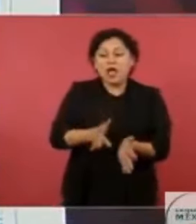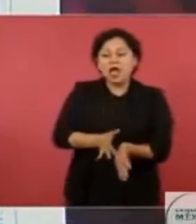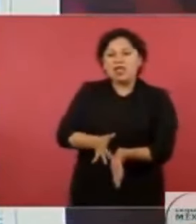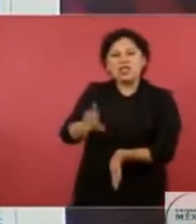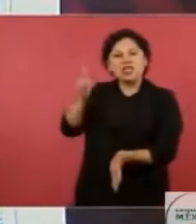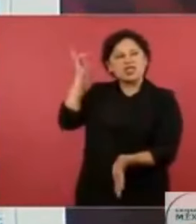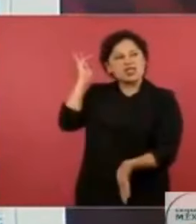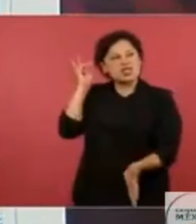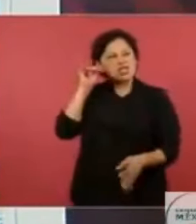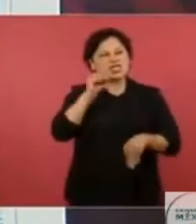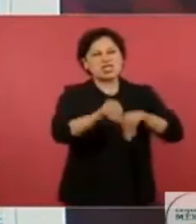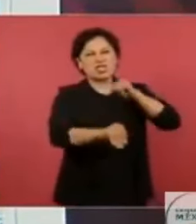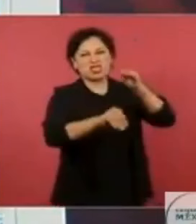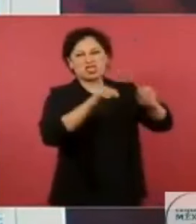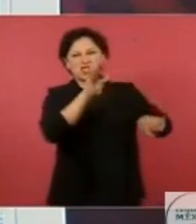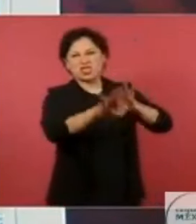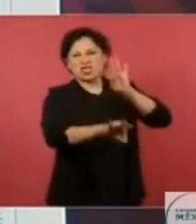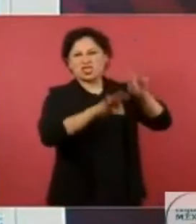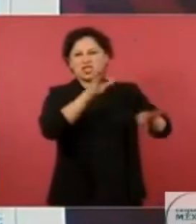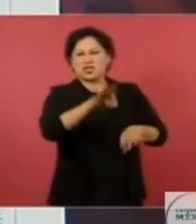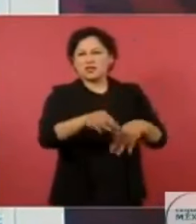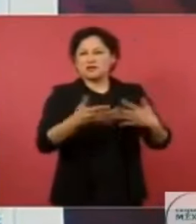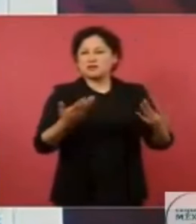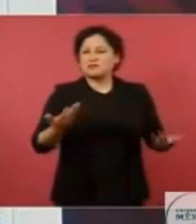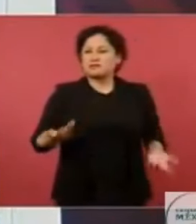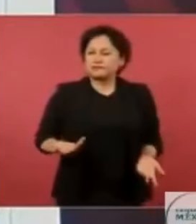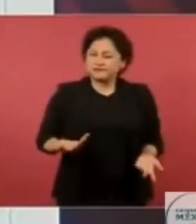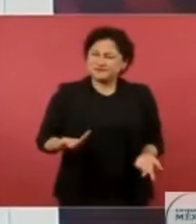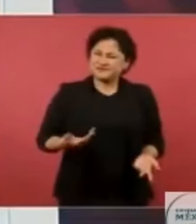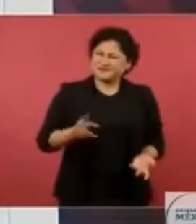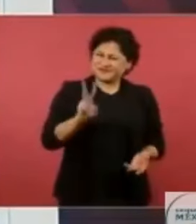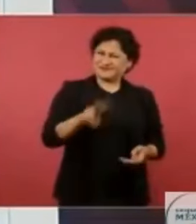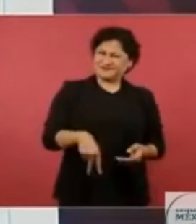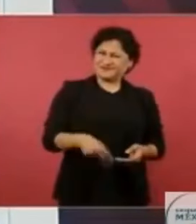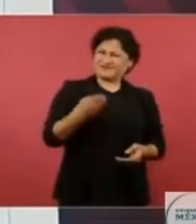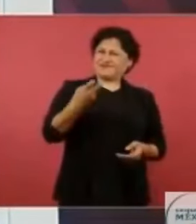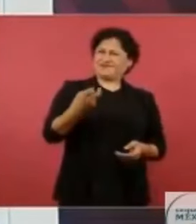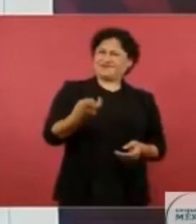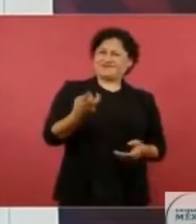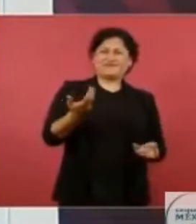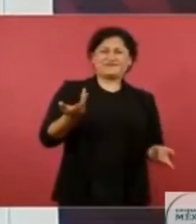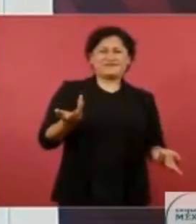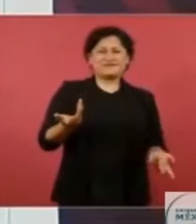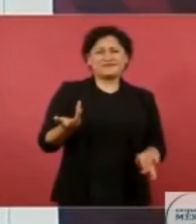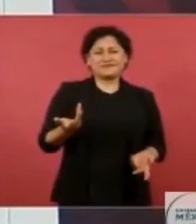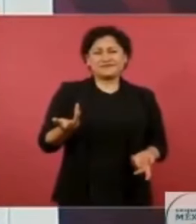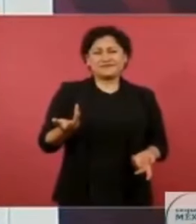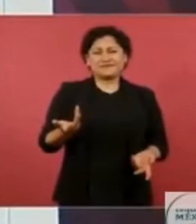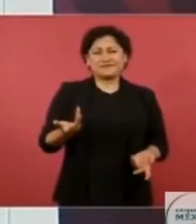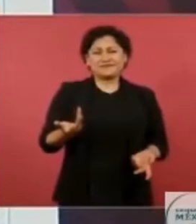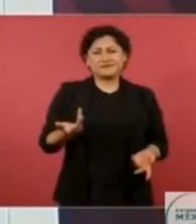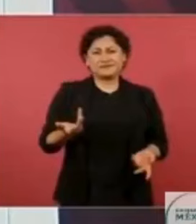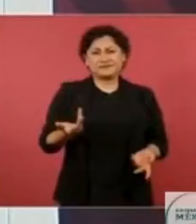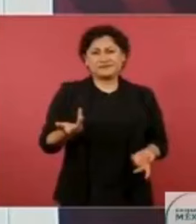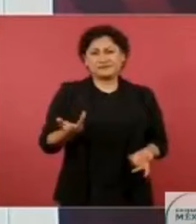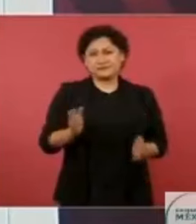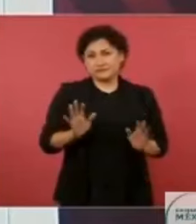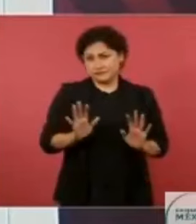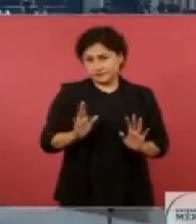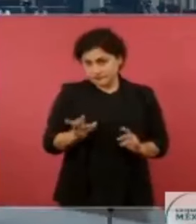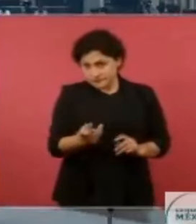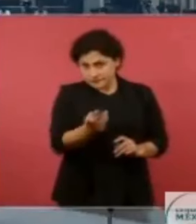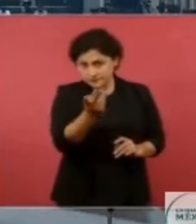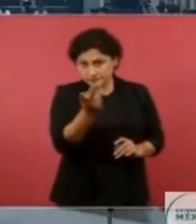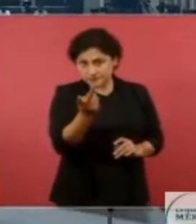que no pueden convencer de otra